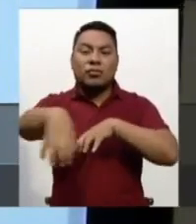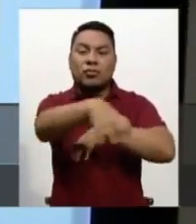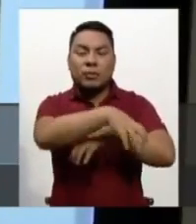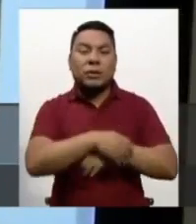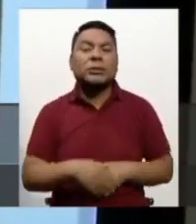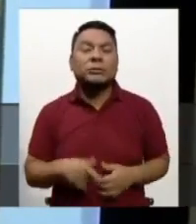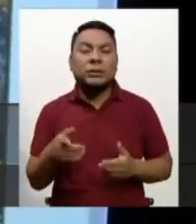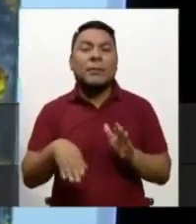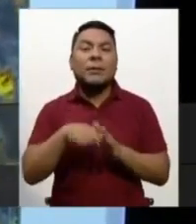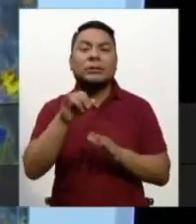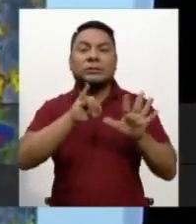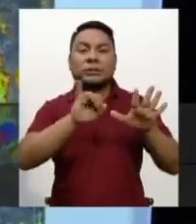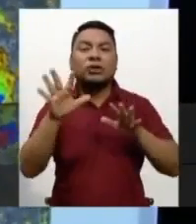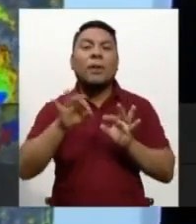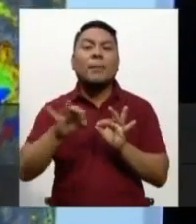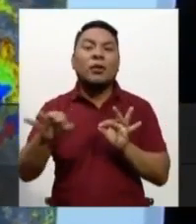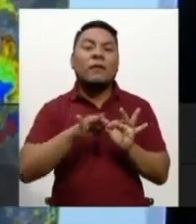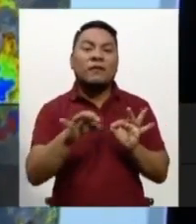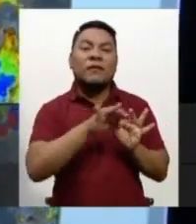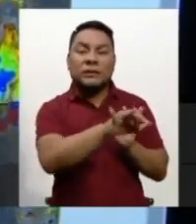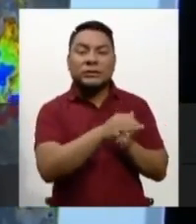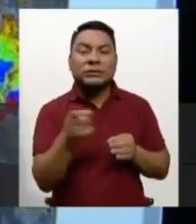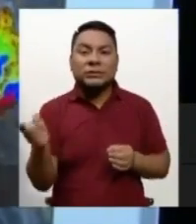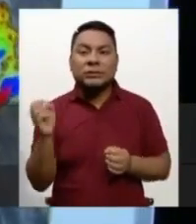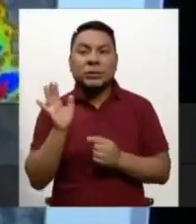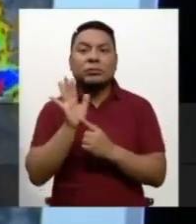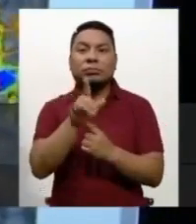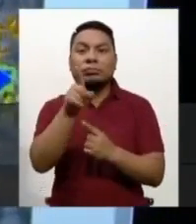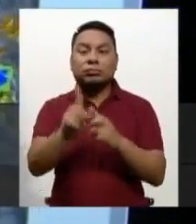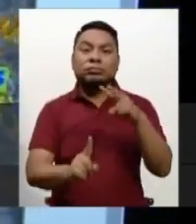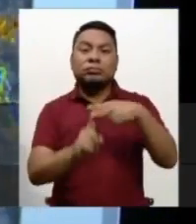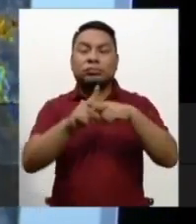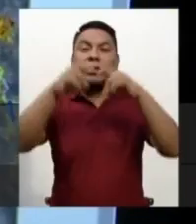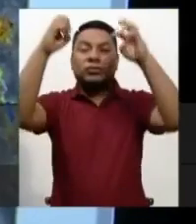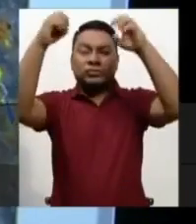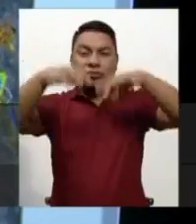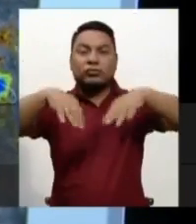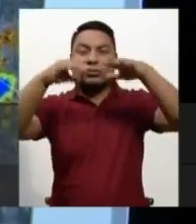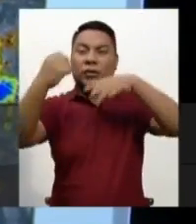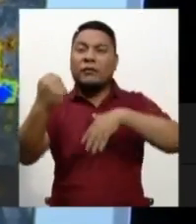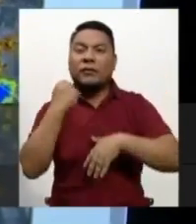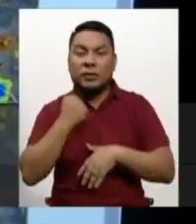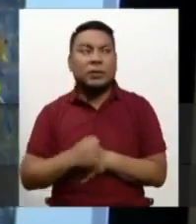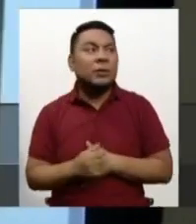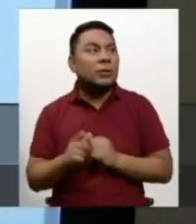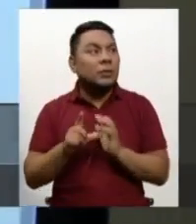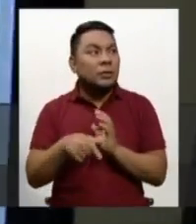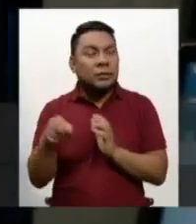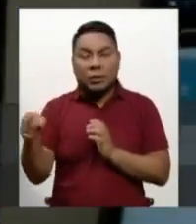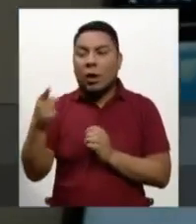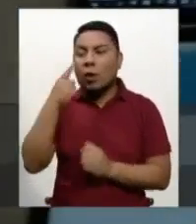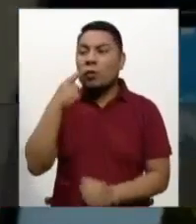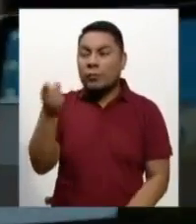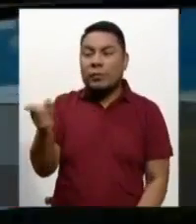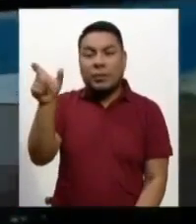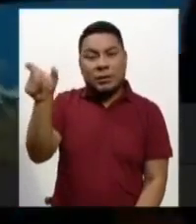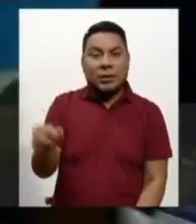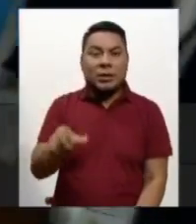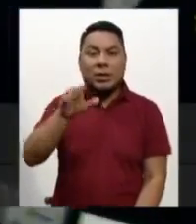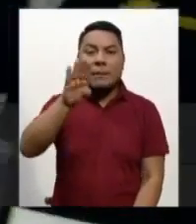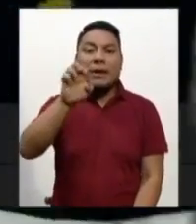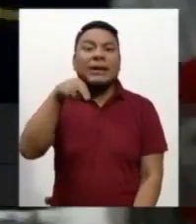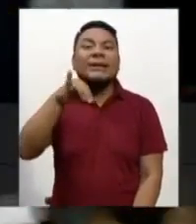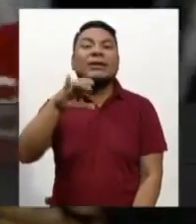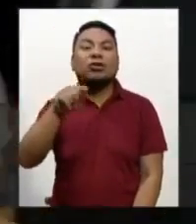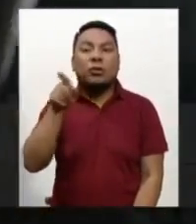65 provincias en las cuales se presentarían lluvias intensas. Ya nos encontramos con Benito Valderrama, que justamente es